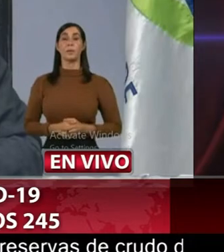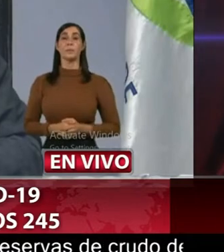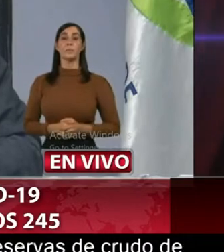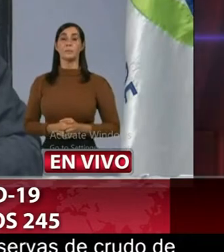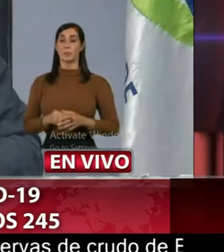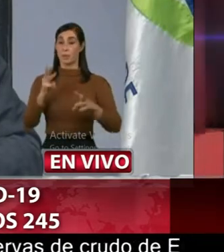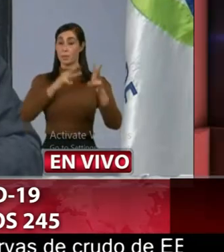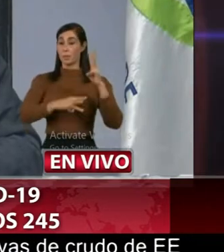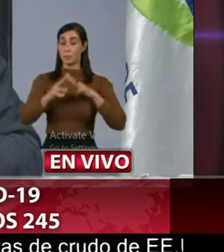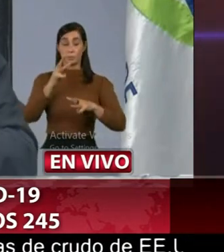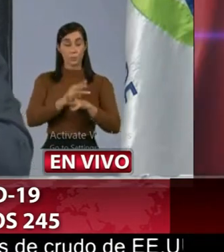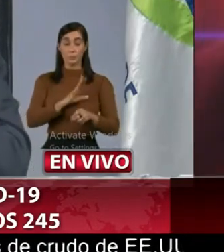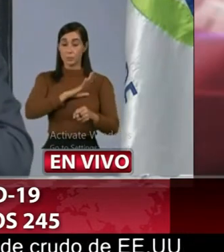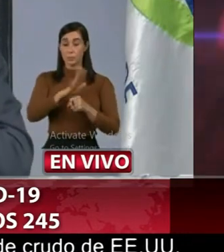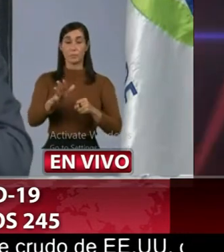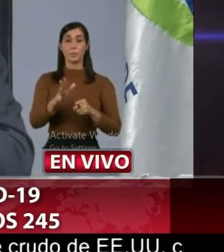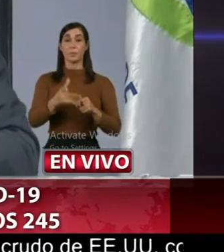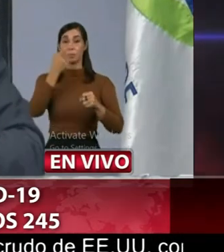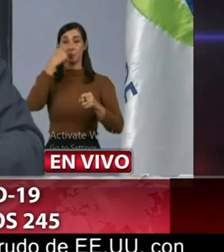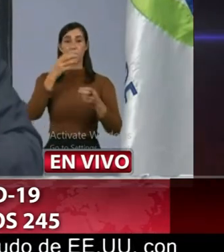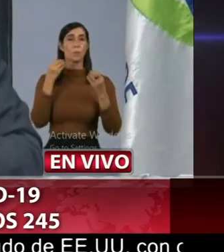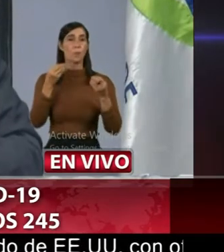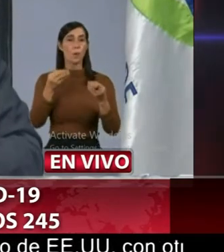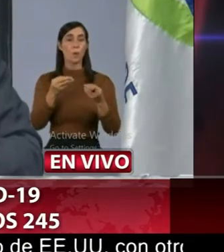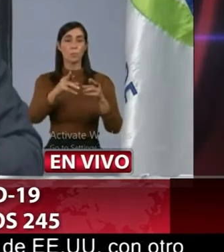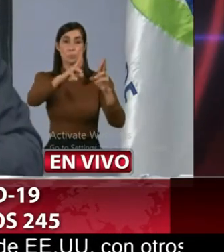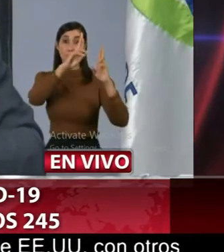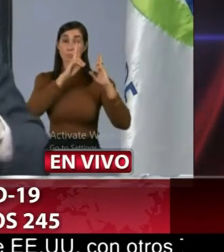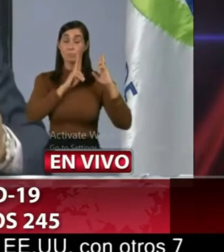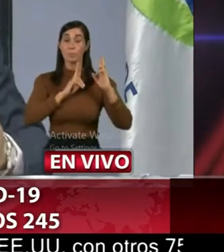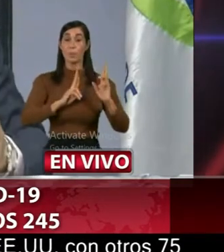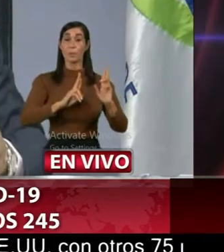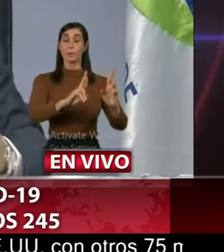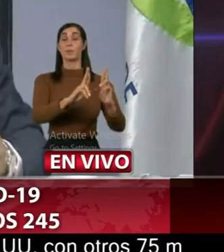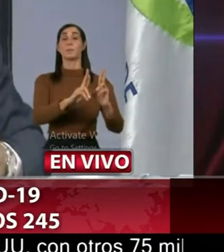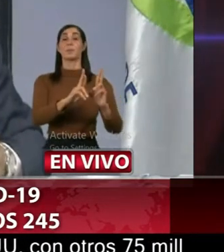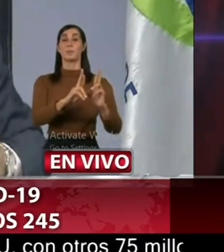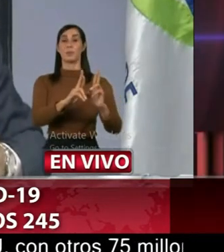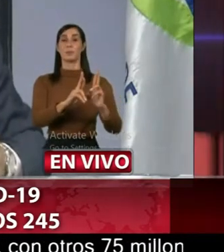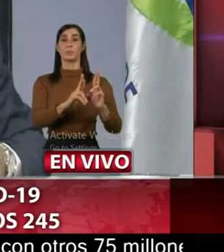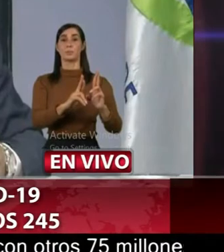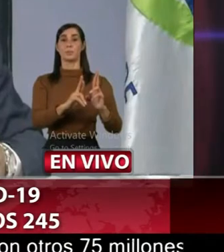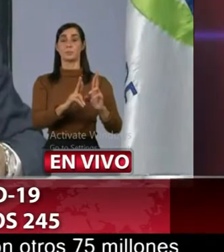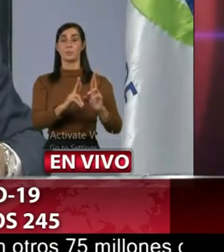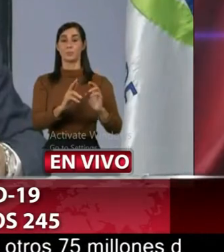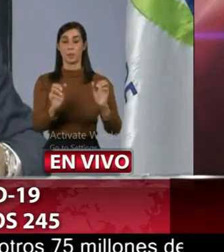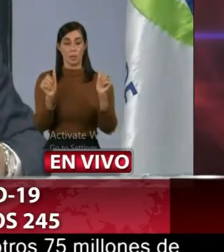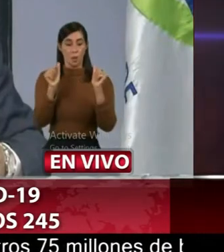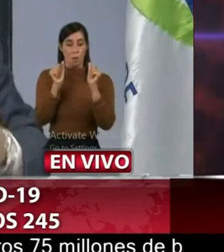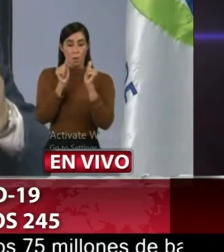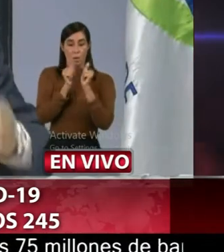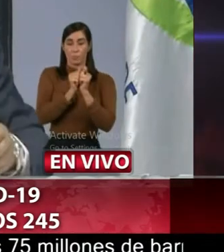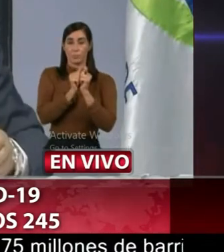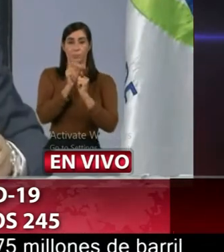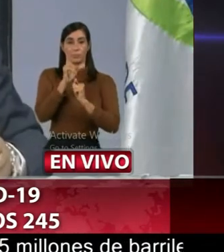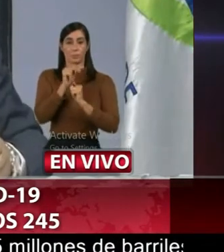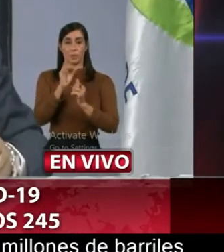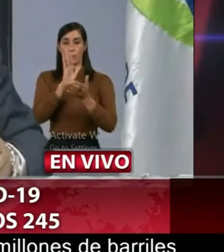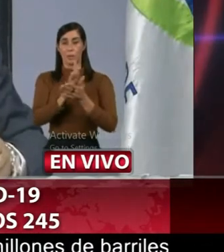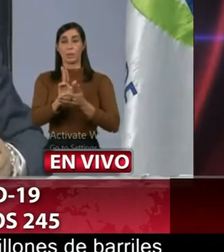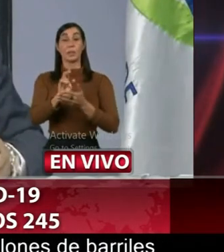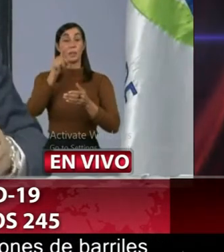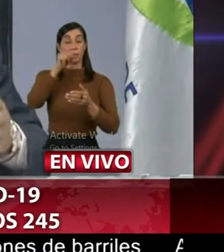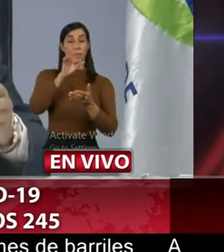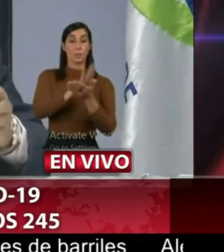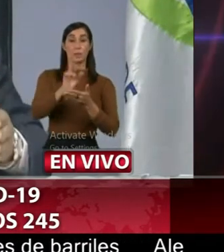del mundo en general mediante acciones de contención de las aglomeraciones del uso de